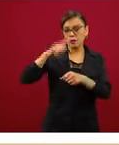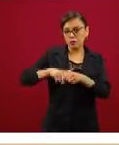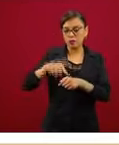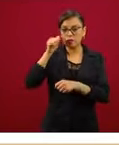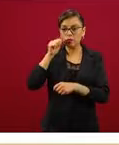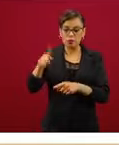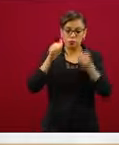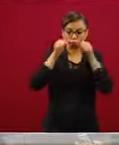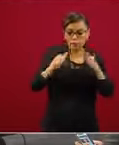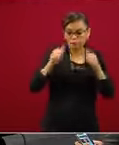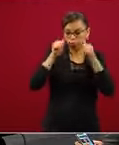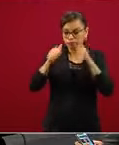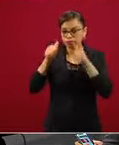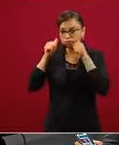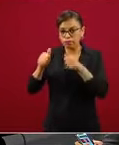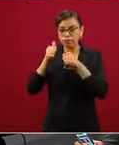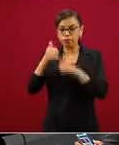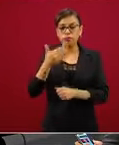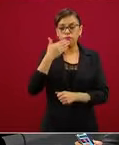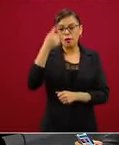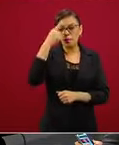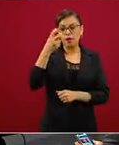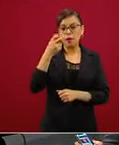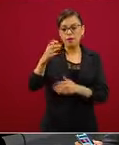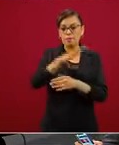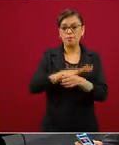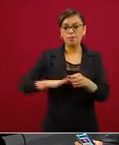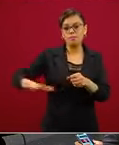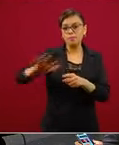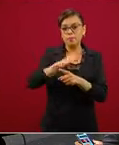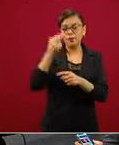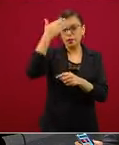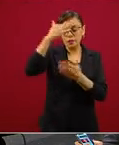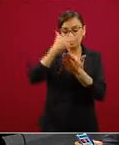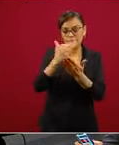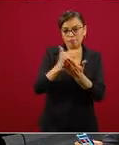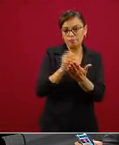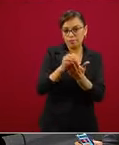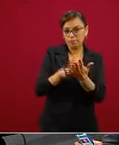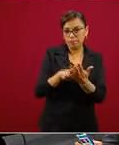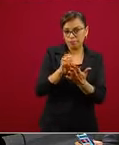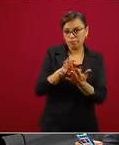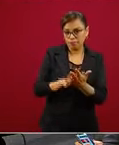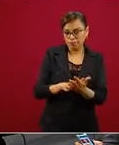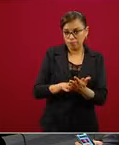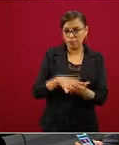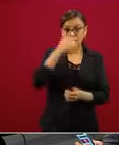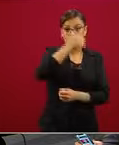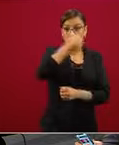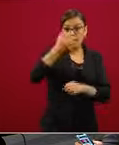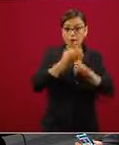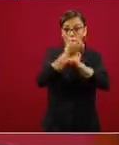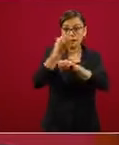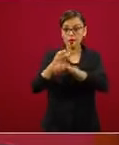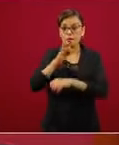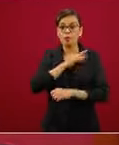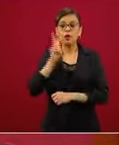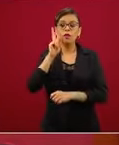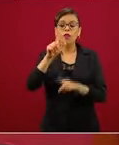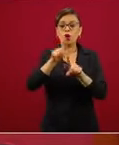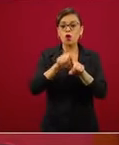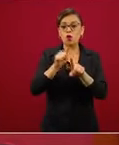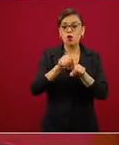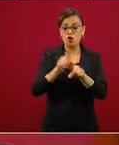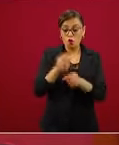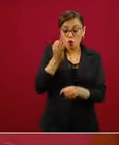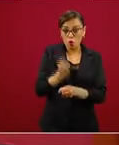científica de estas políticas públicas. Tenemos en el color del territorio la situación de la epidemia en el momento